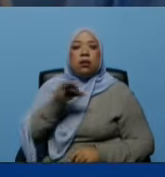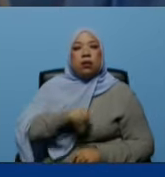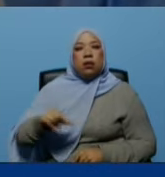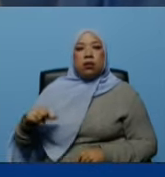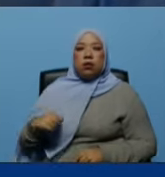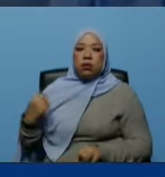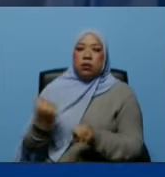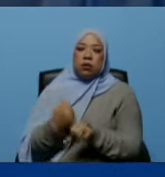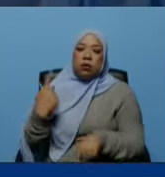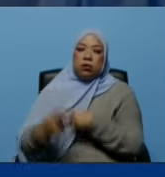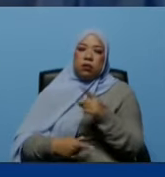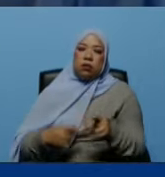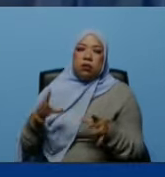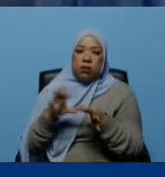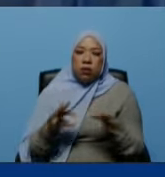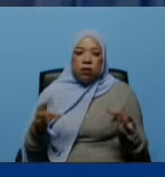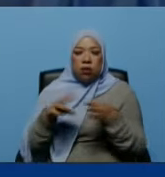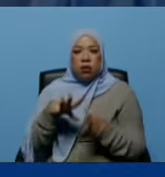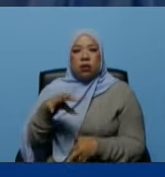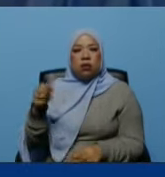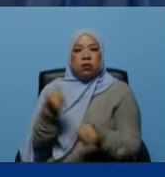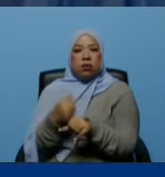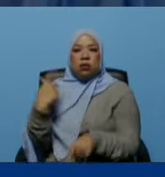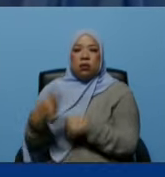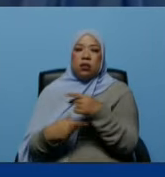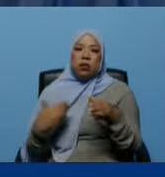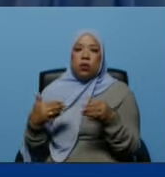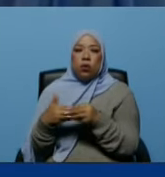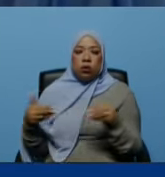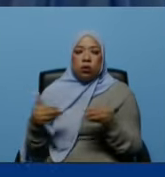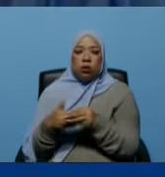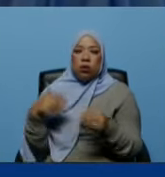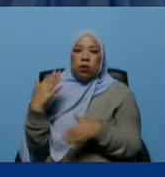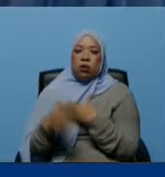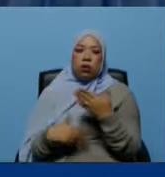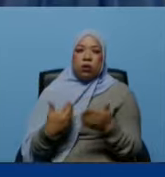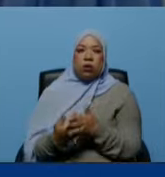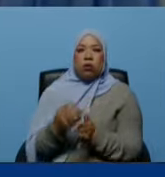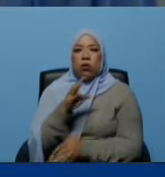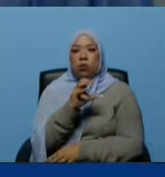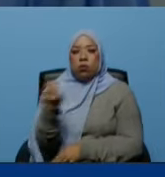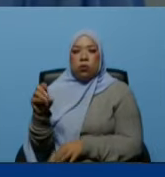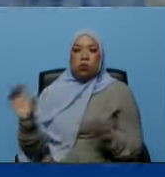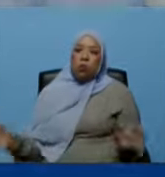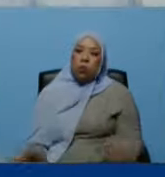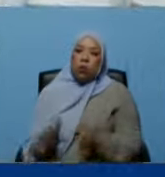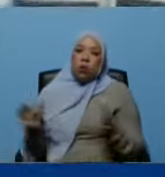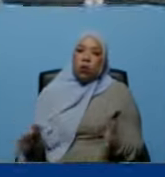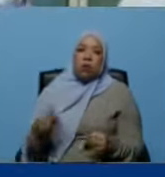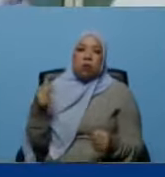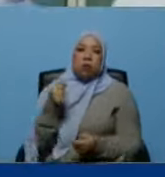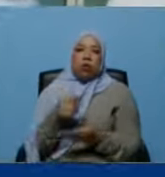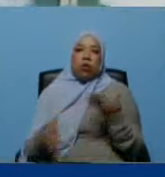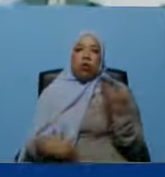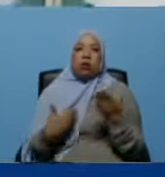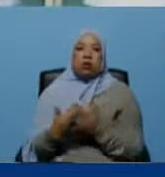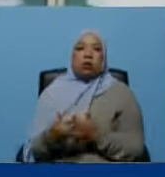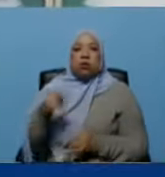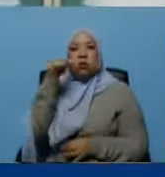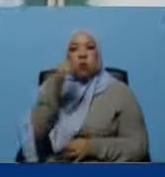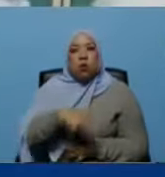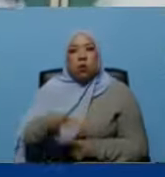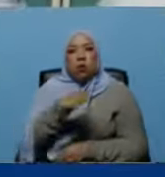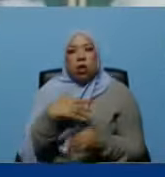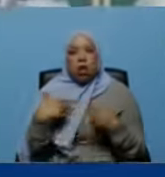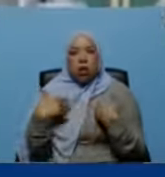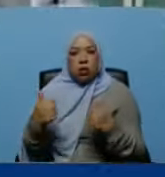menos una sola unidad cuesta hasta cuarenta dólares y la totalidad hasta cuatrocientos entonces impulsamos la garantía del pueblo en la